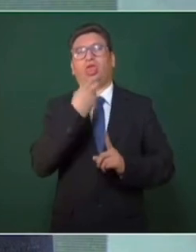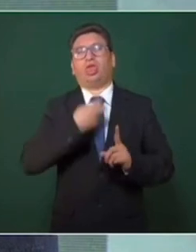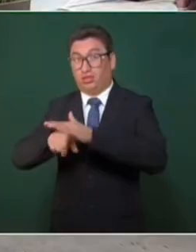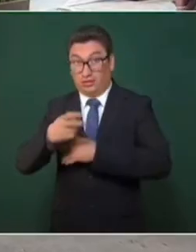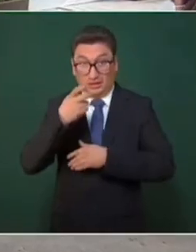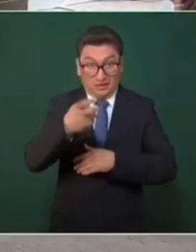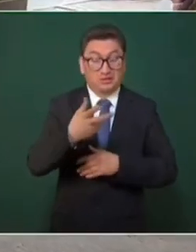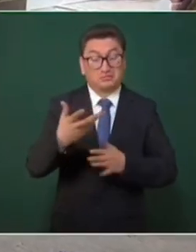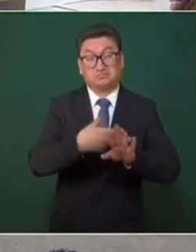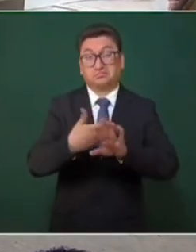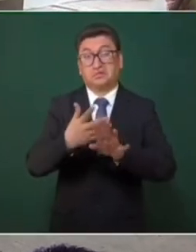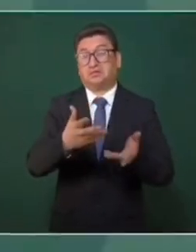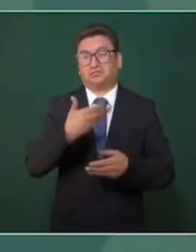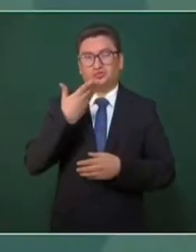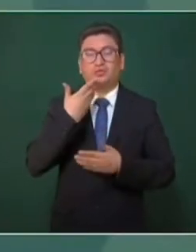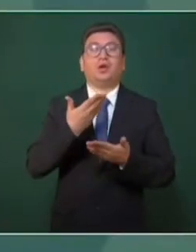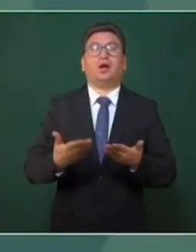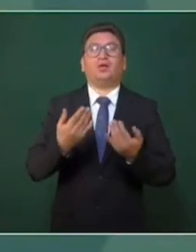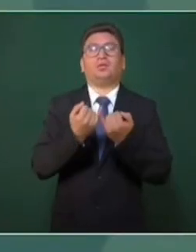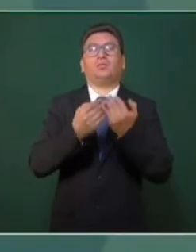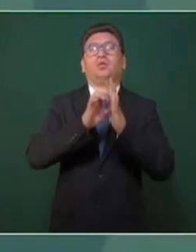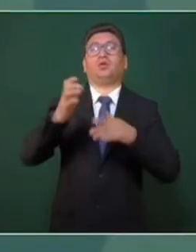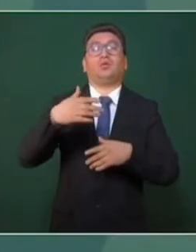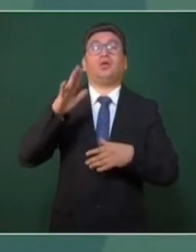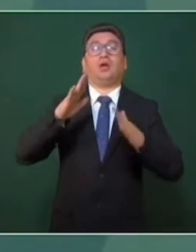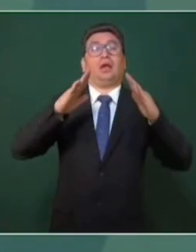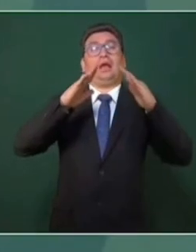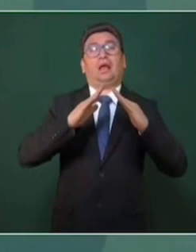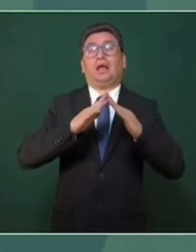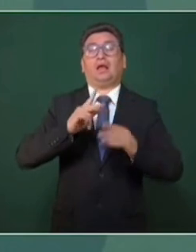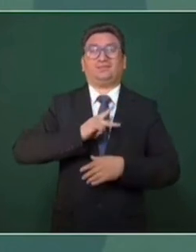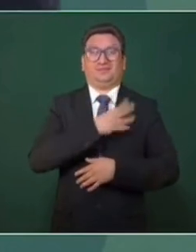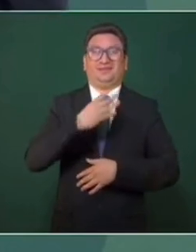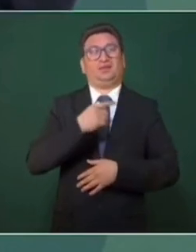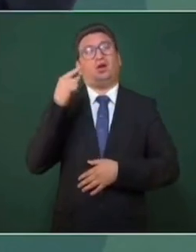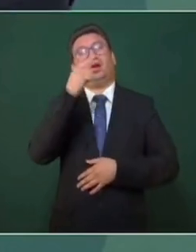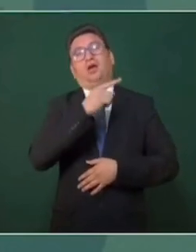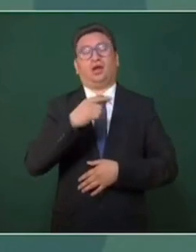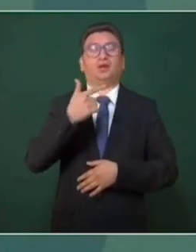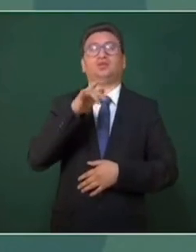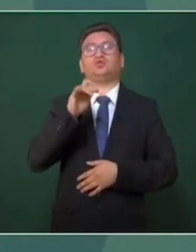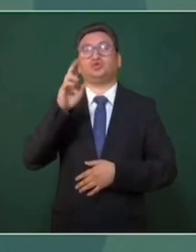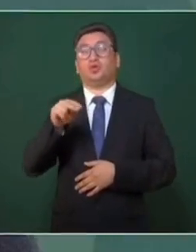mancha, tizna, ahora con lo de la supuesta casa de mi hijo en Houston, un escándalo.